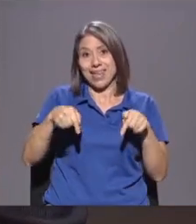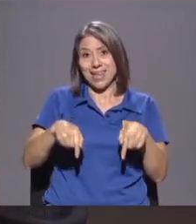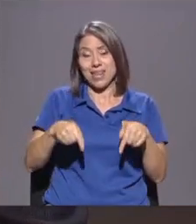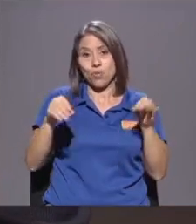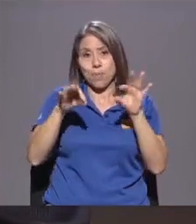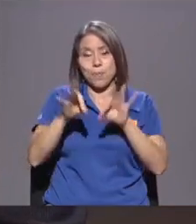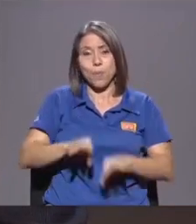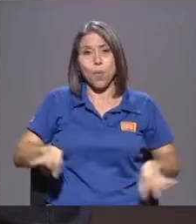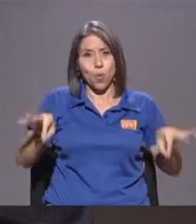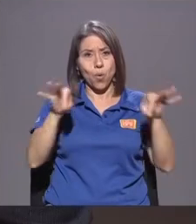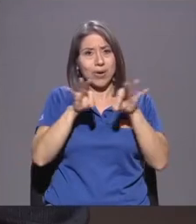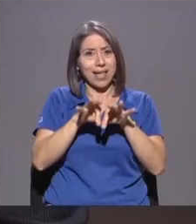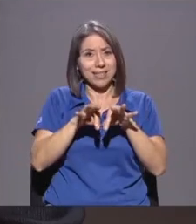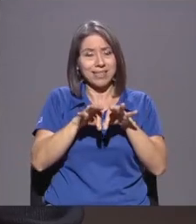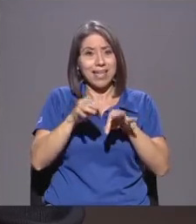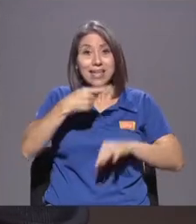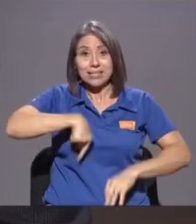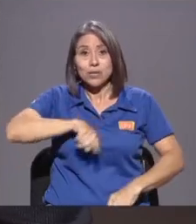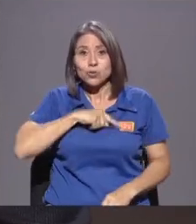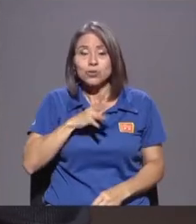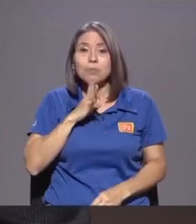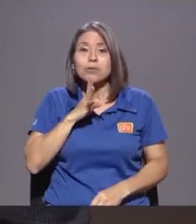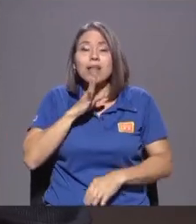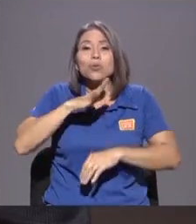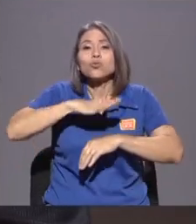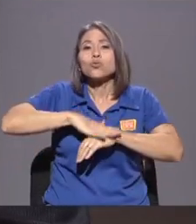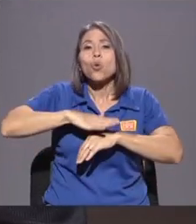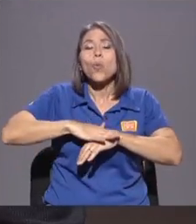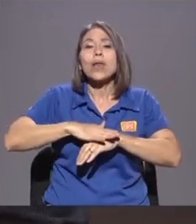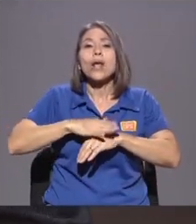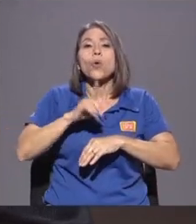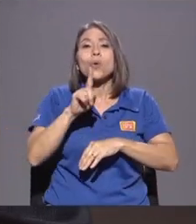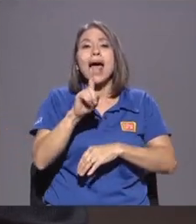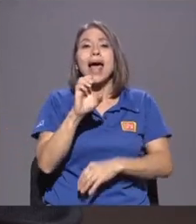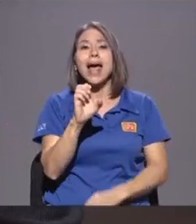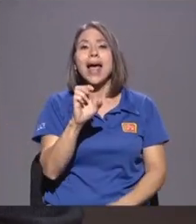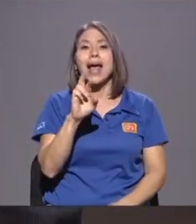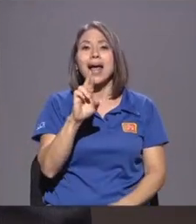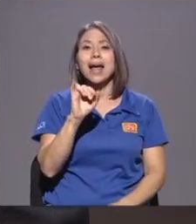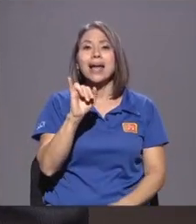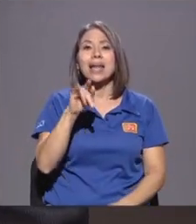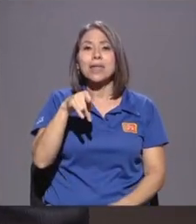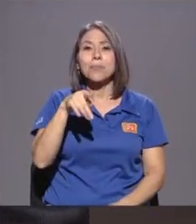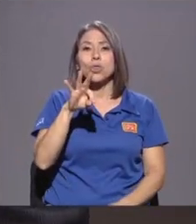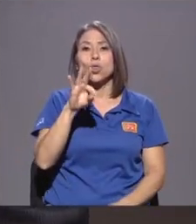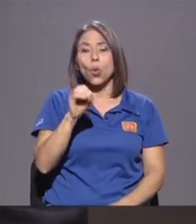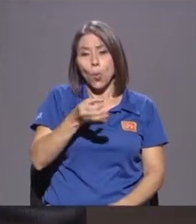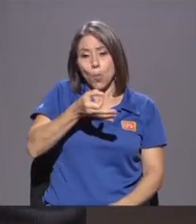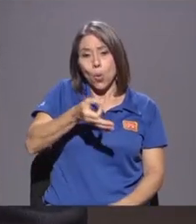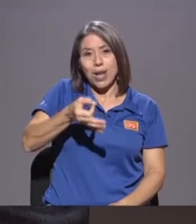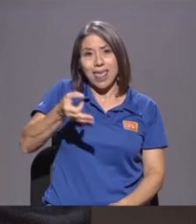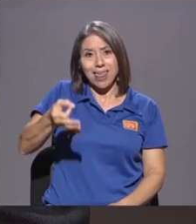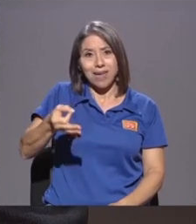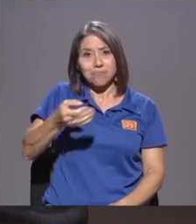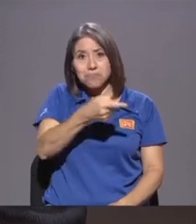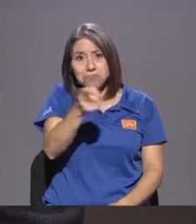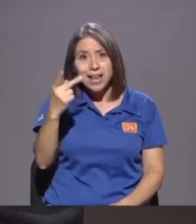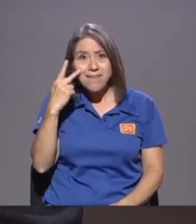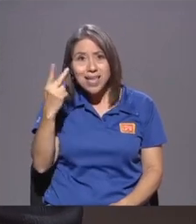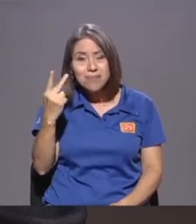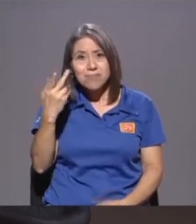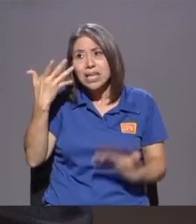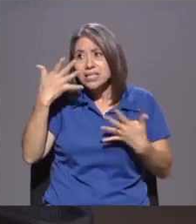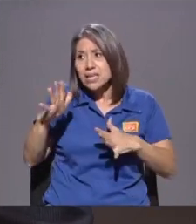importante Y es que estamos hablando De una Criptomoneda Como todo el mundo la ve Que se ha